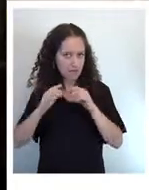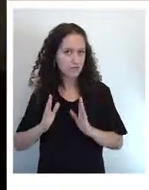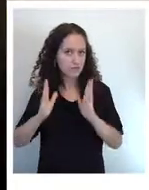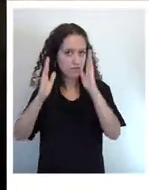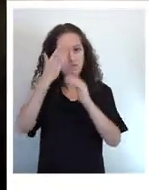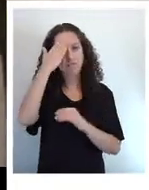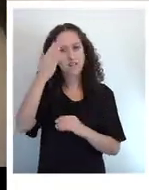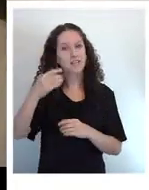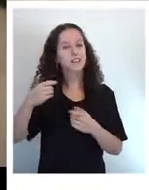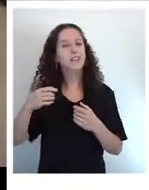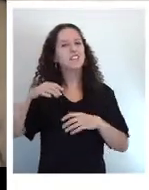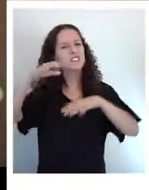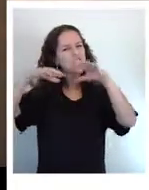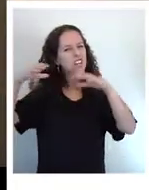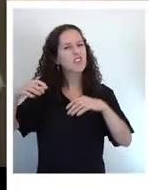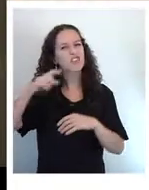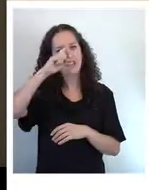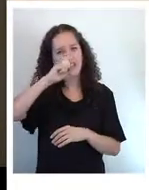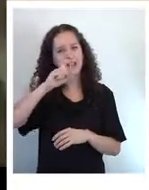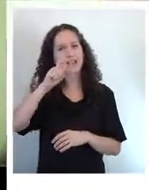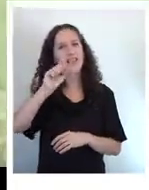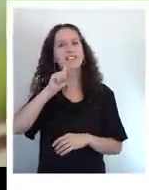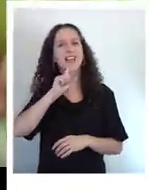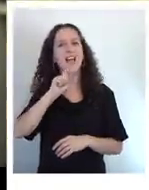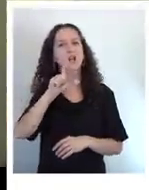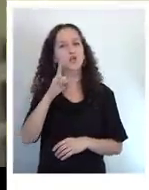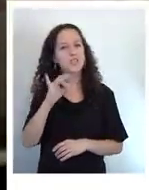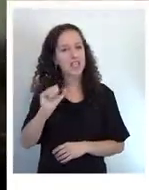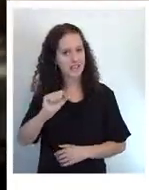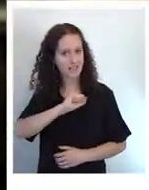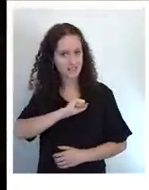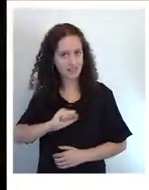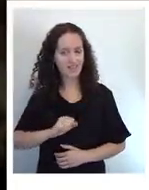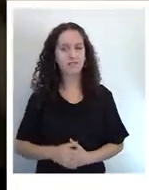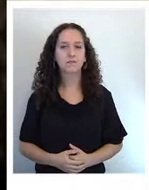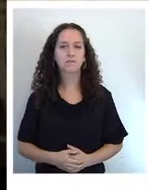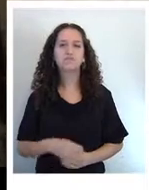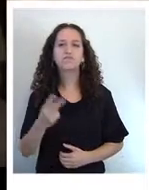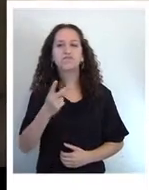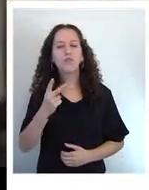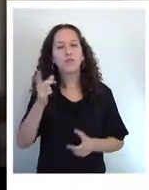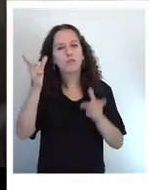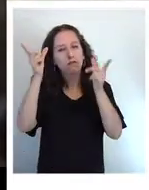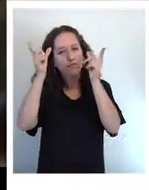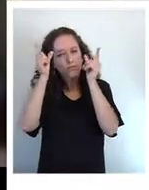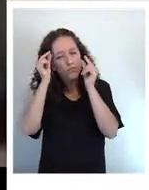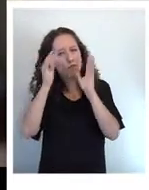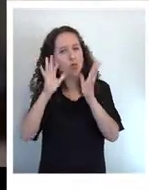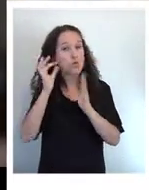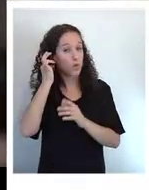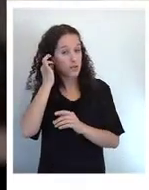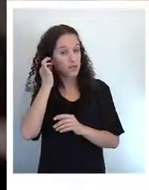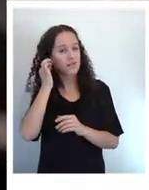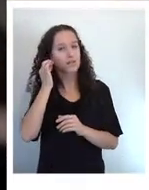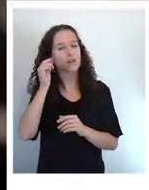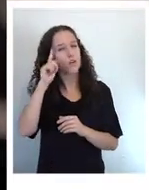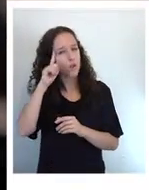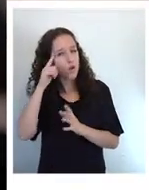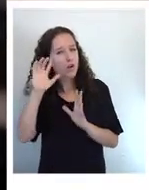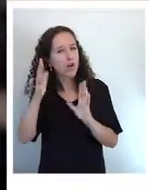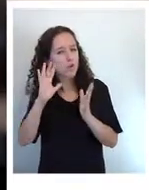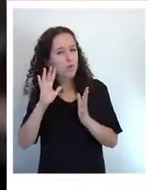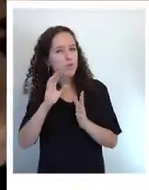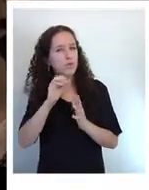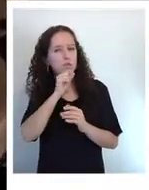Santiago. El Alzheimer asoma en los recuerdos de la anciana y los gatos son los fieles compañeros de una vida